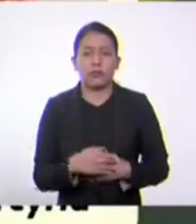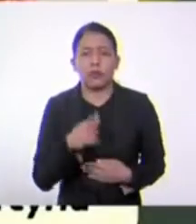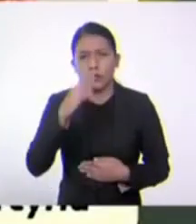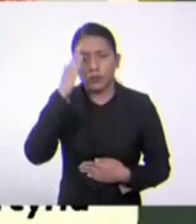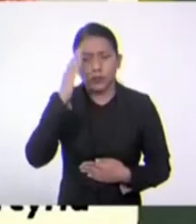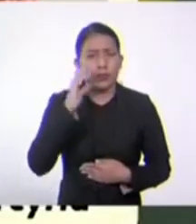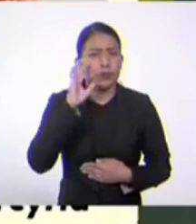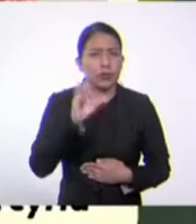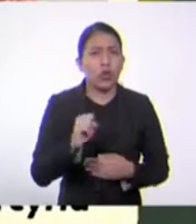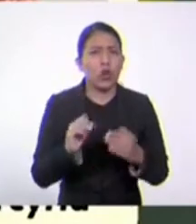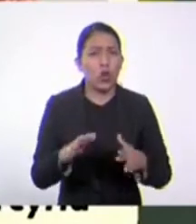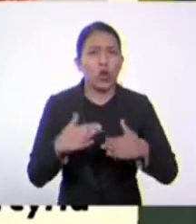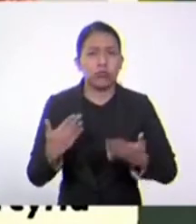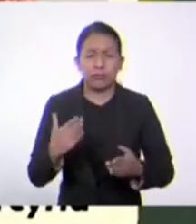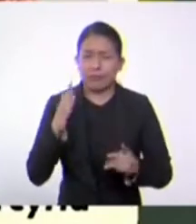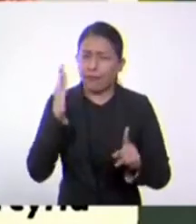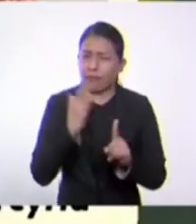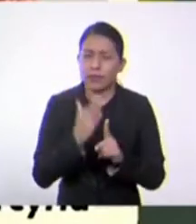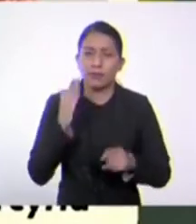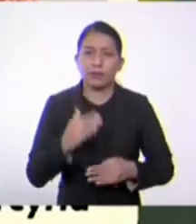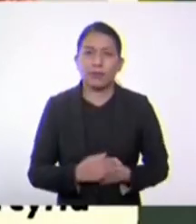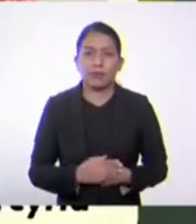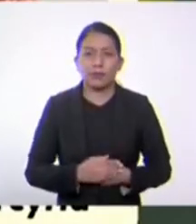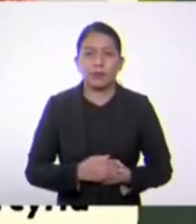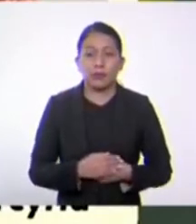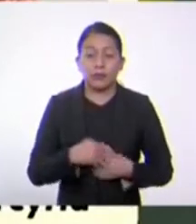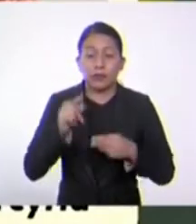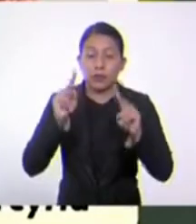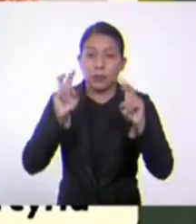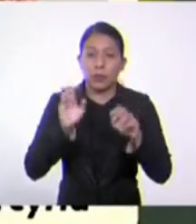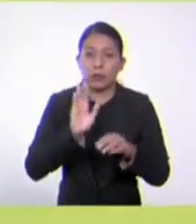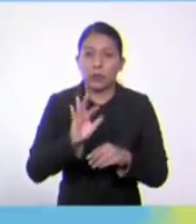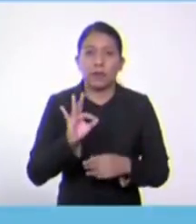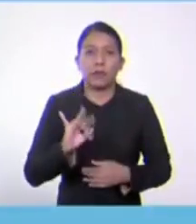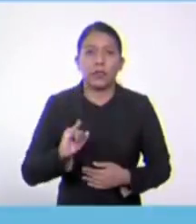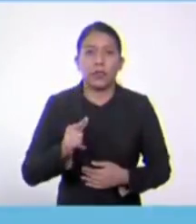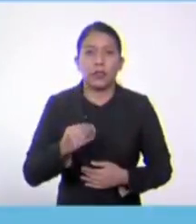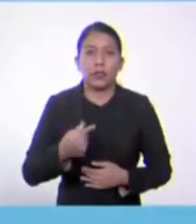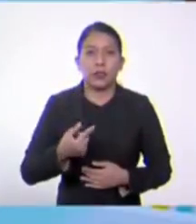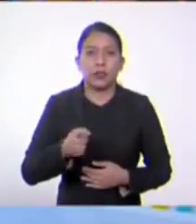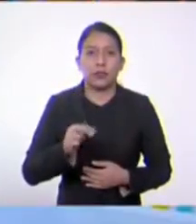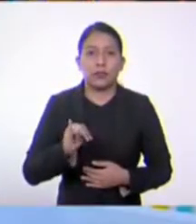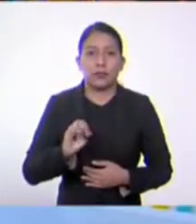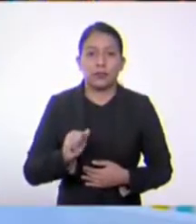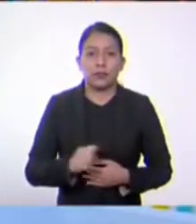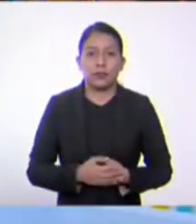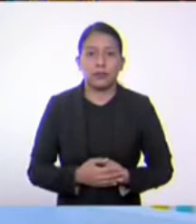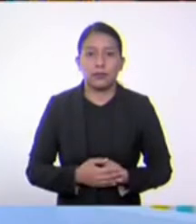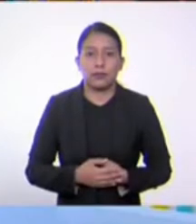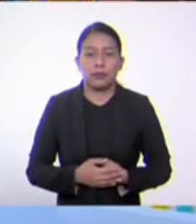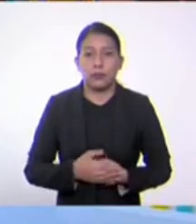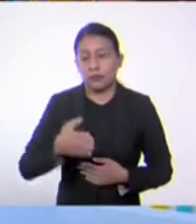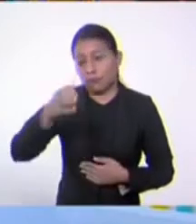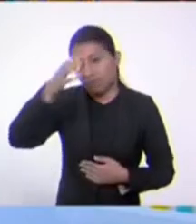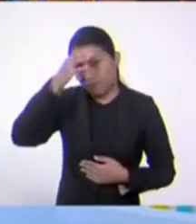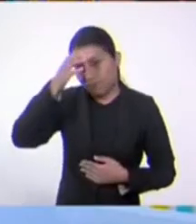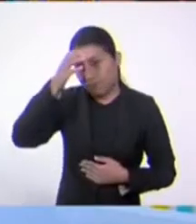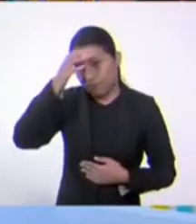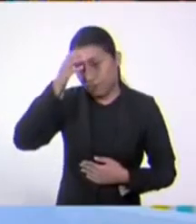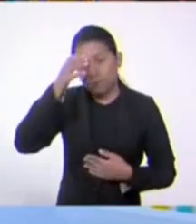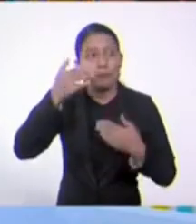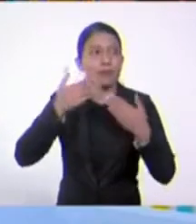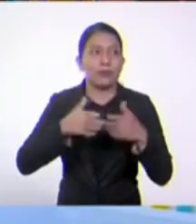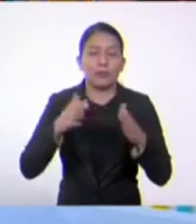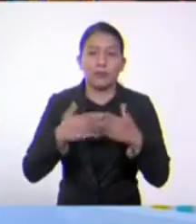ubicarlo lo más preciso posible de acuerdo a su filogenia. El conocer los diferentes